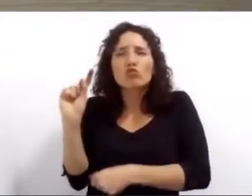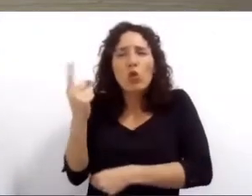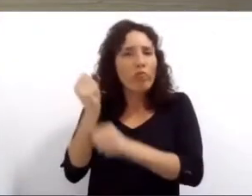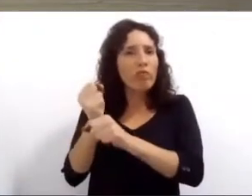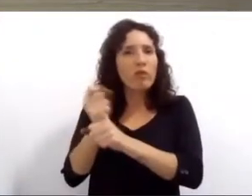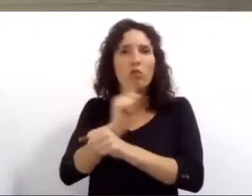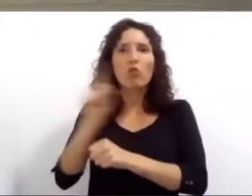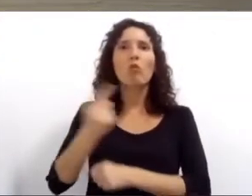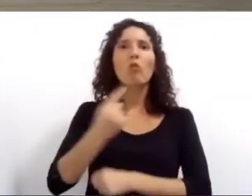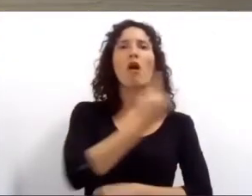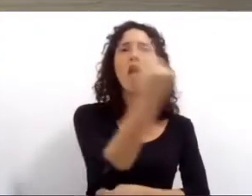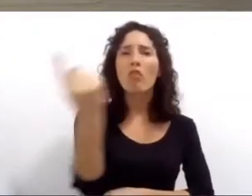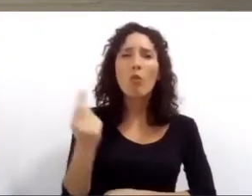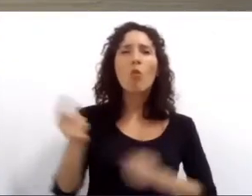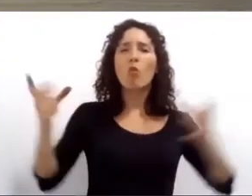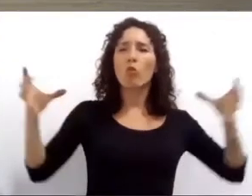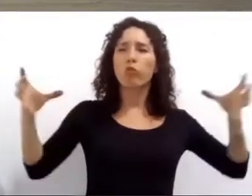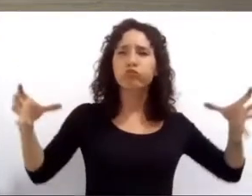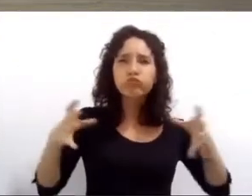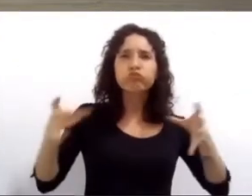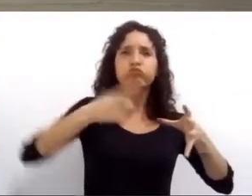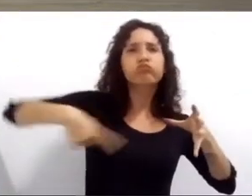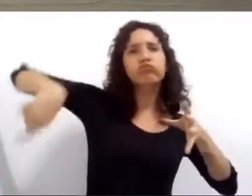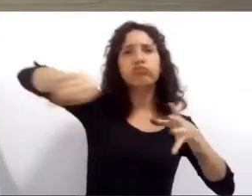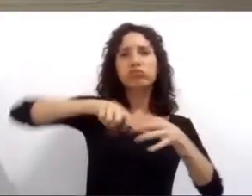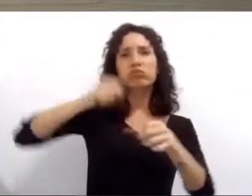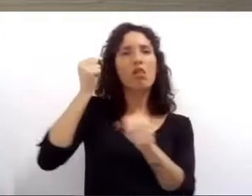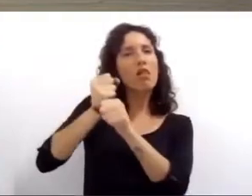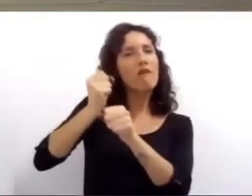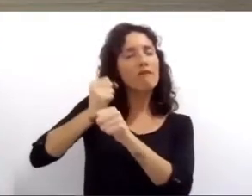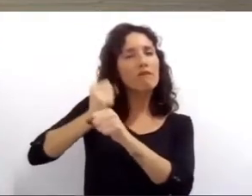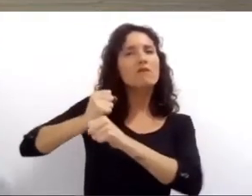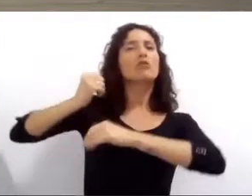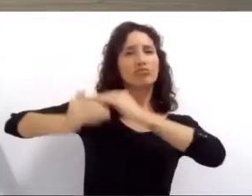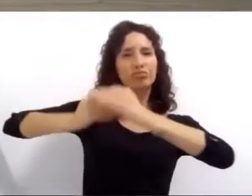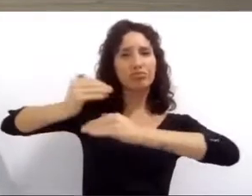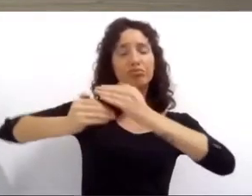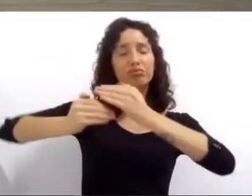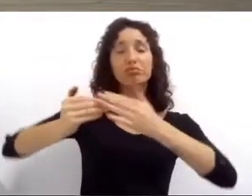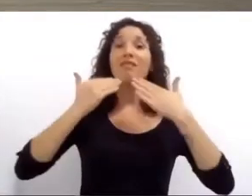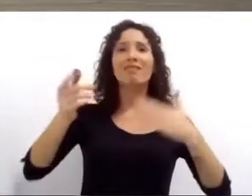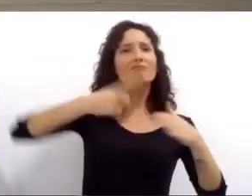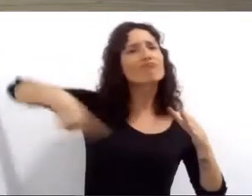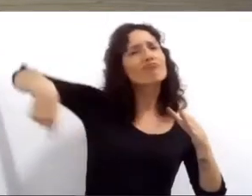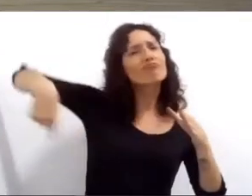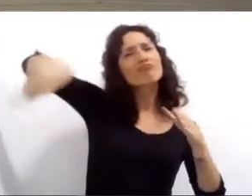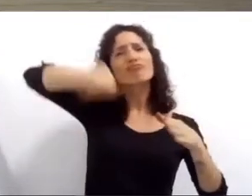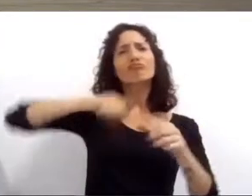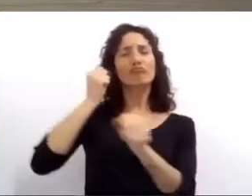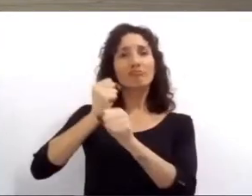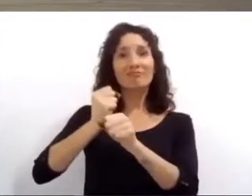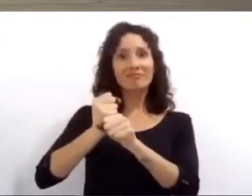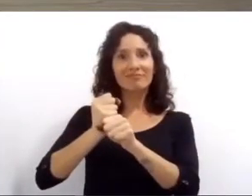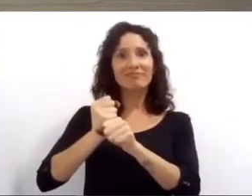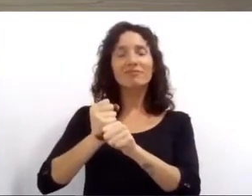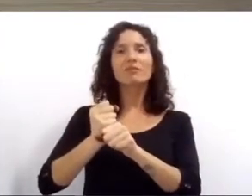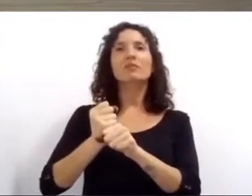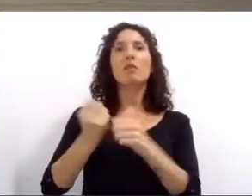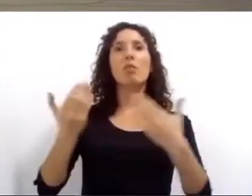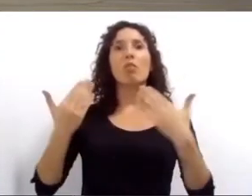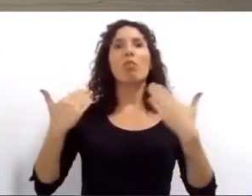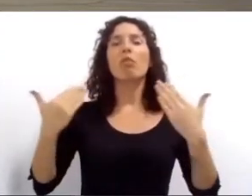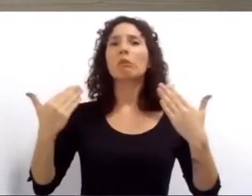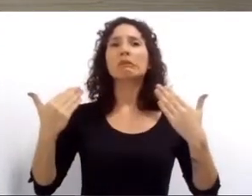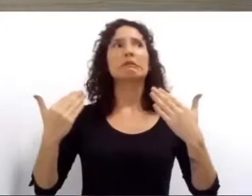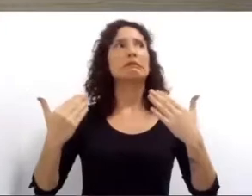cada una de ustedes. Y gracias al trabajo en conjunto, en este recinto, pudimos generar las herramientas para hacerle frente a la